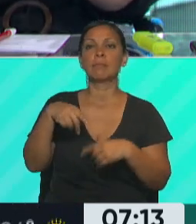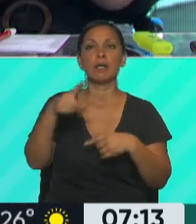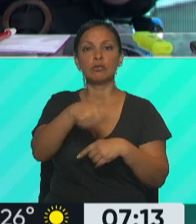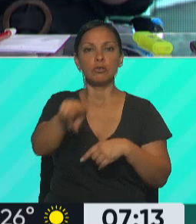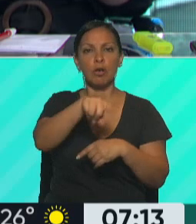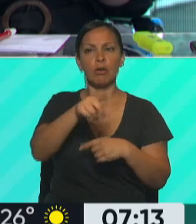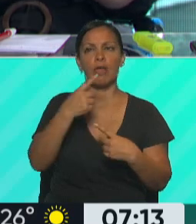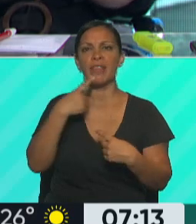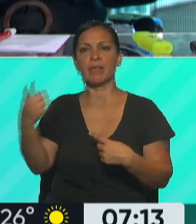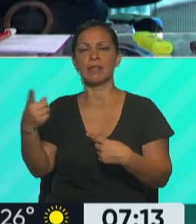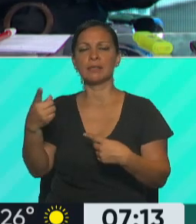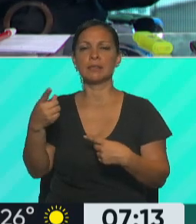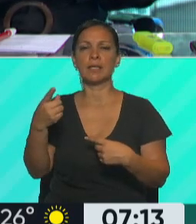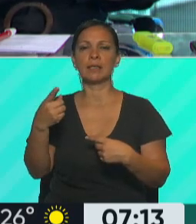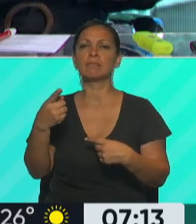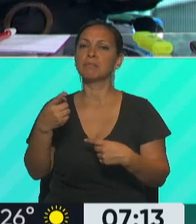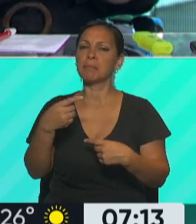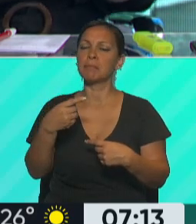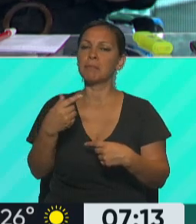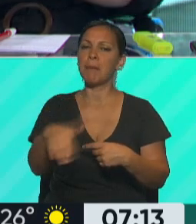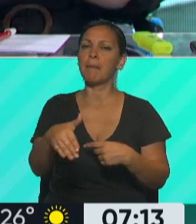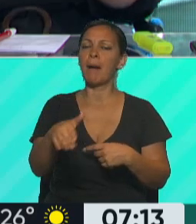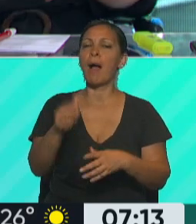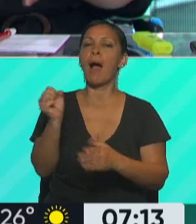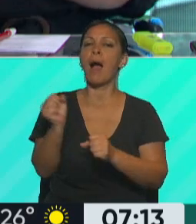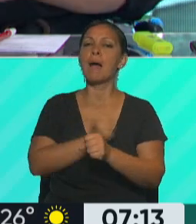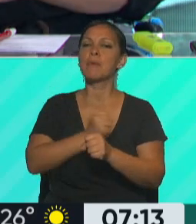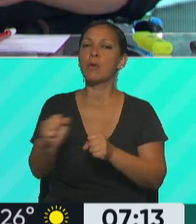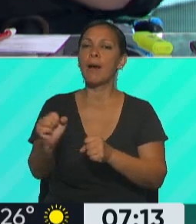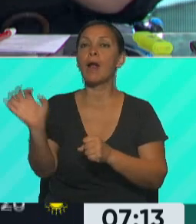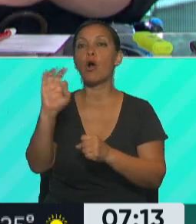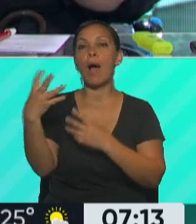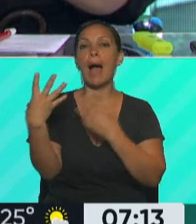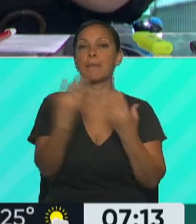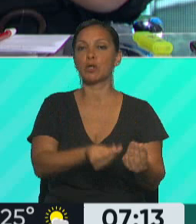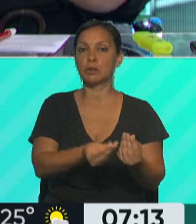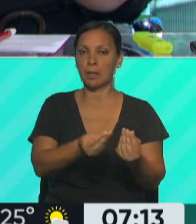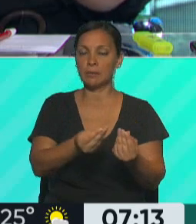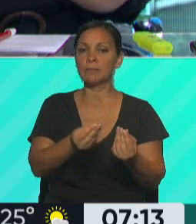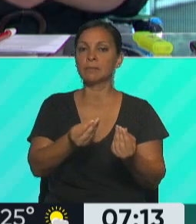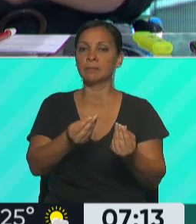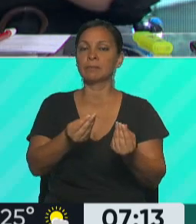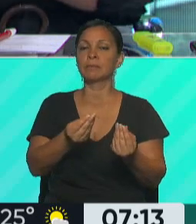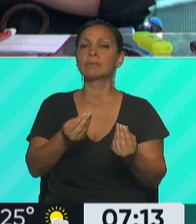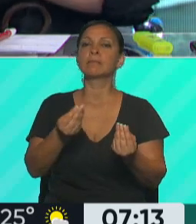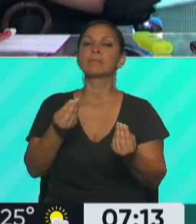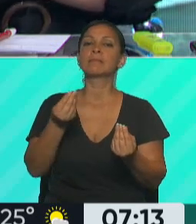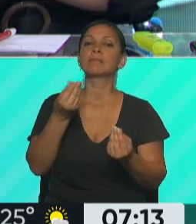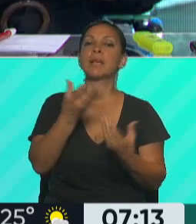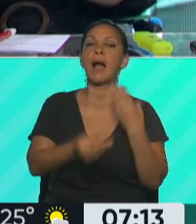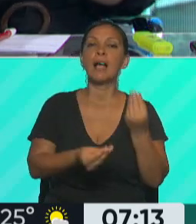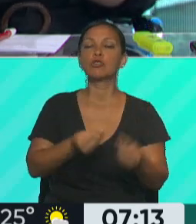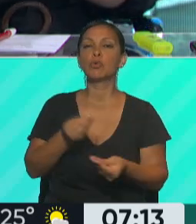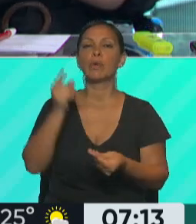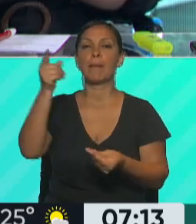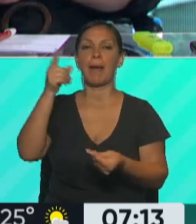para aprobar o básicamente apoyar cualquier ayuda económica a la guerra en Ucrania.